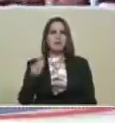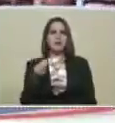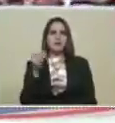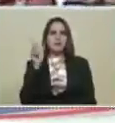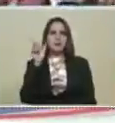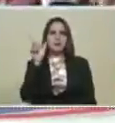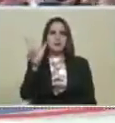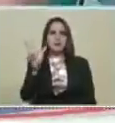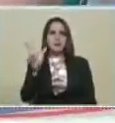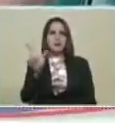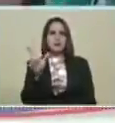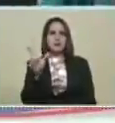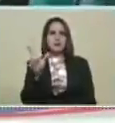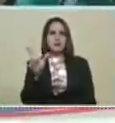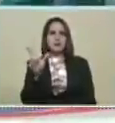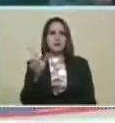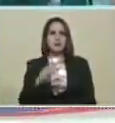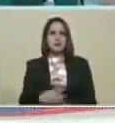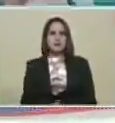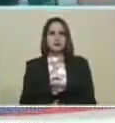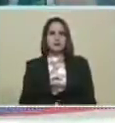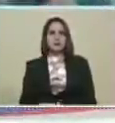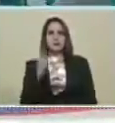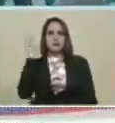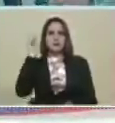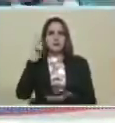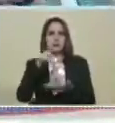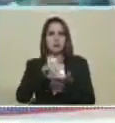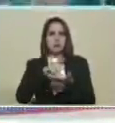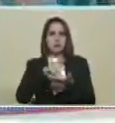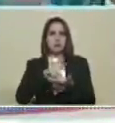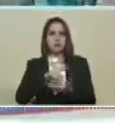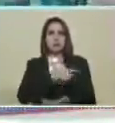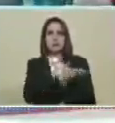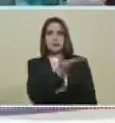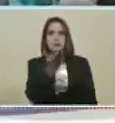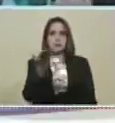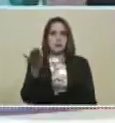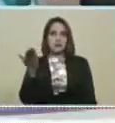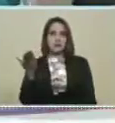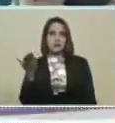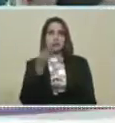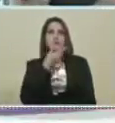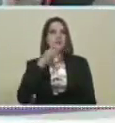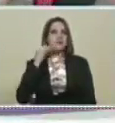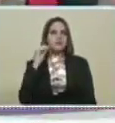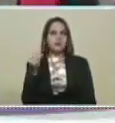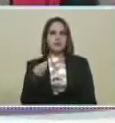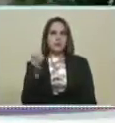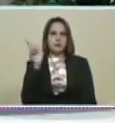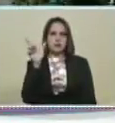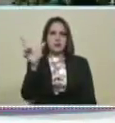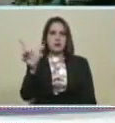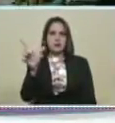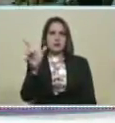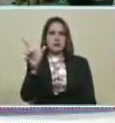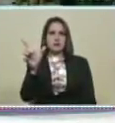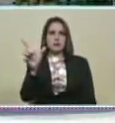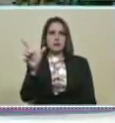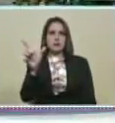...esta es... ...juventud del PSUV... ...aquí está... ...esta es... ...juventud del